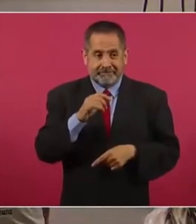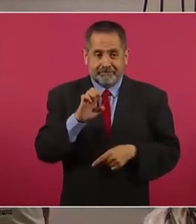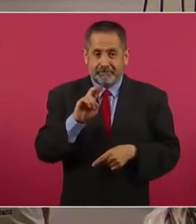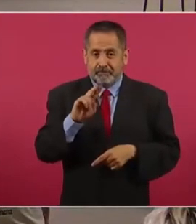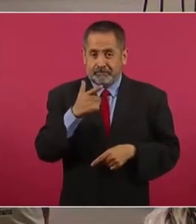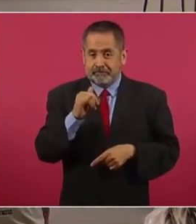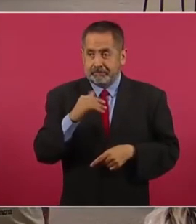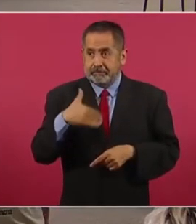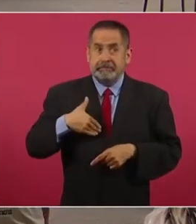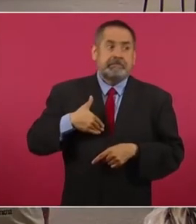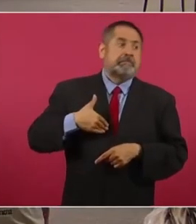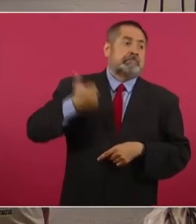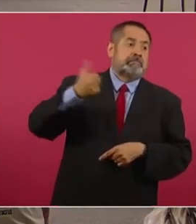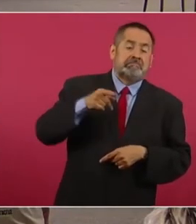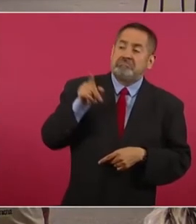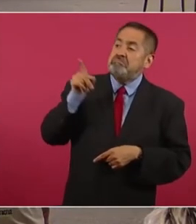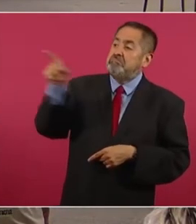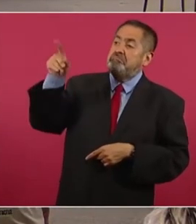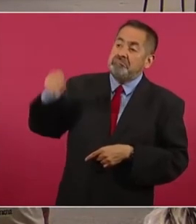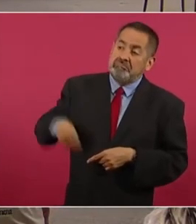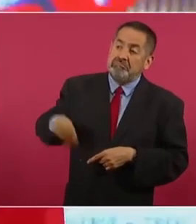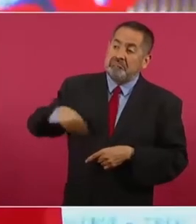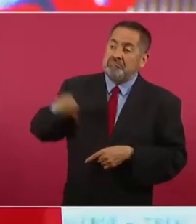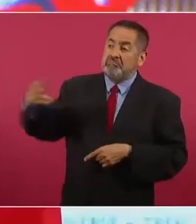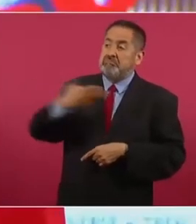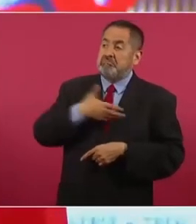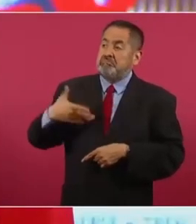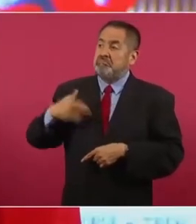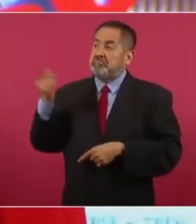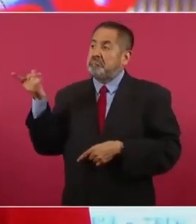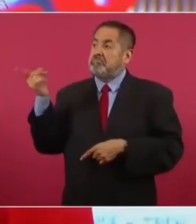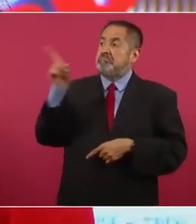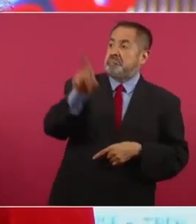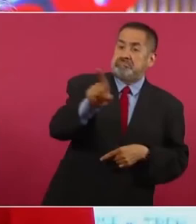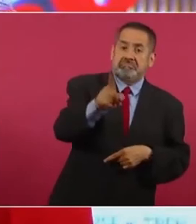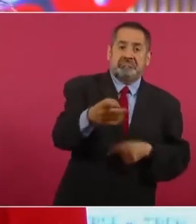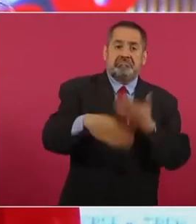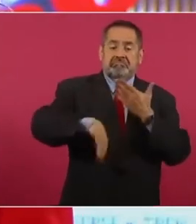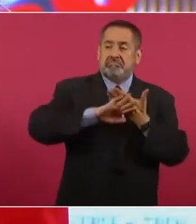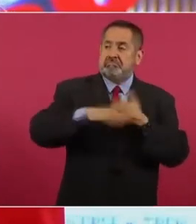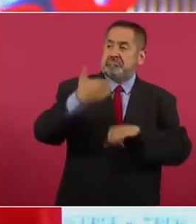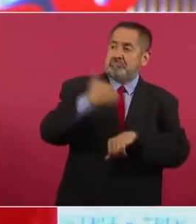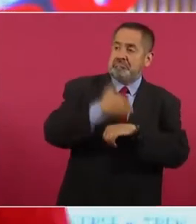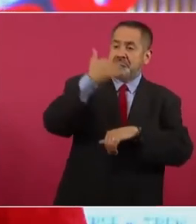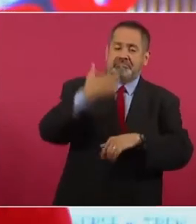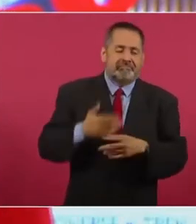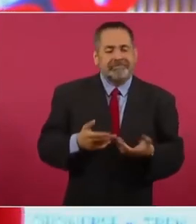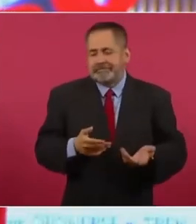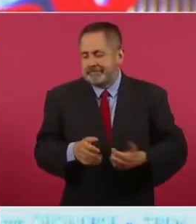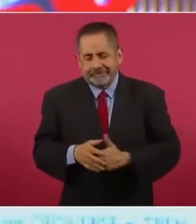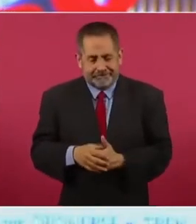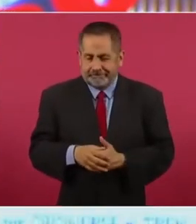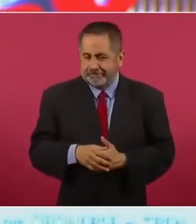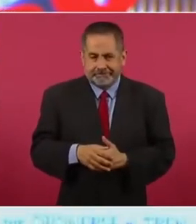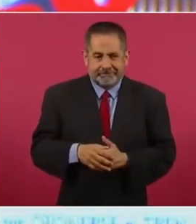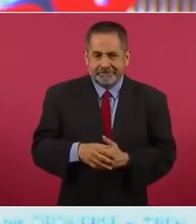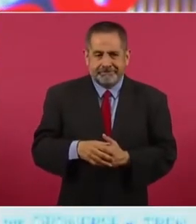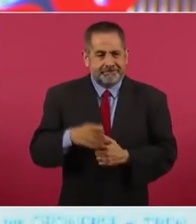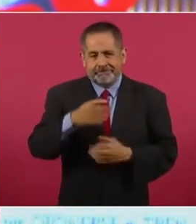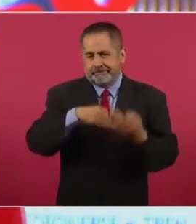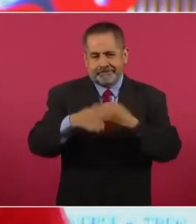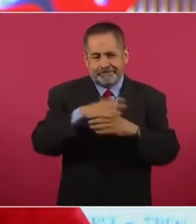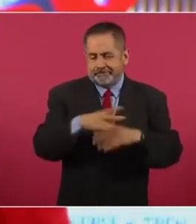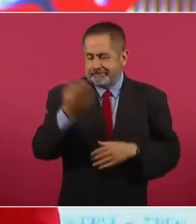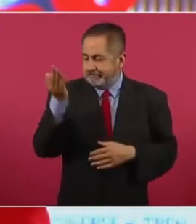alegando censura de Televisa por órdenes del gobierno. Todo lo cual evidentemente